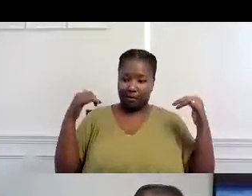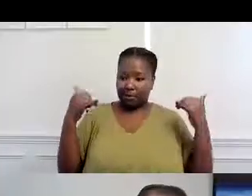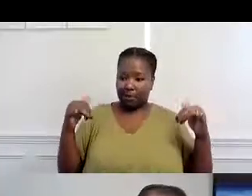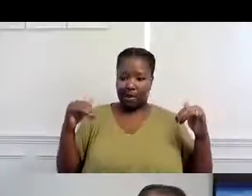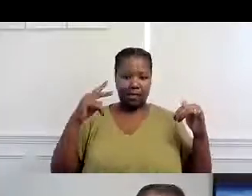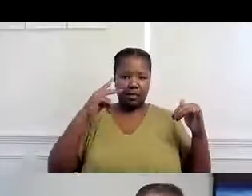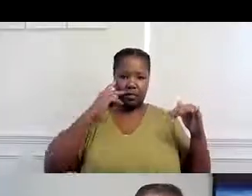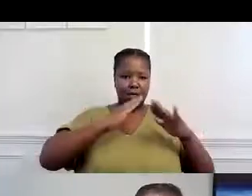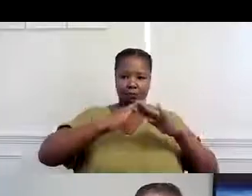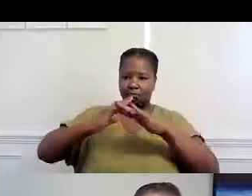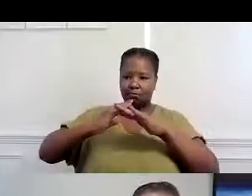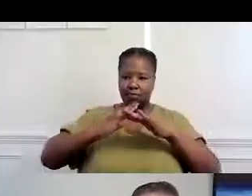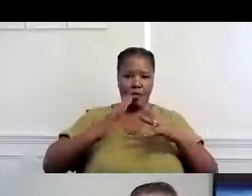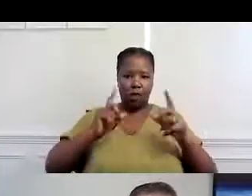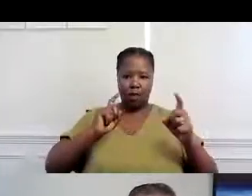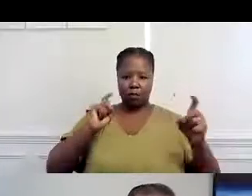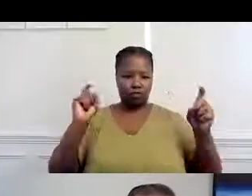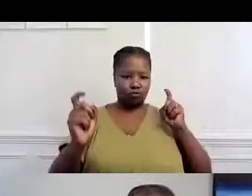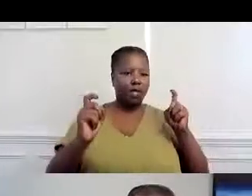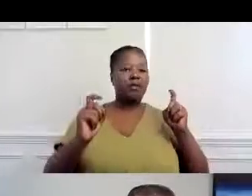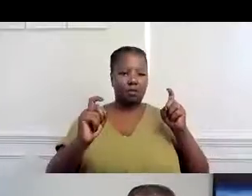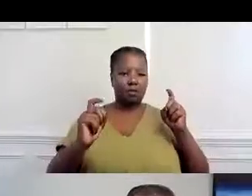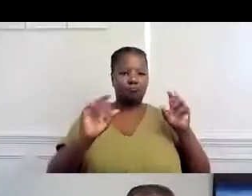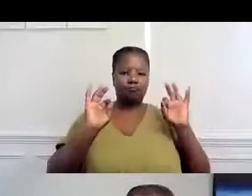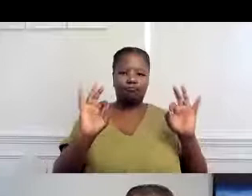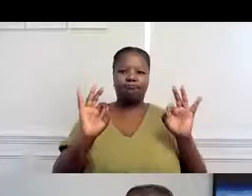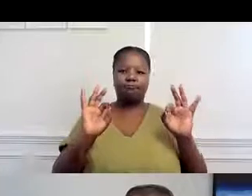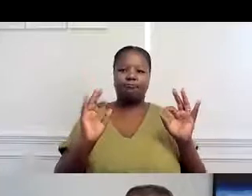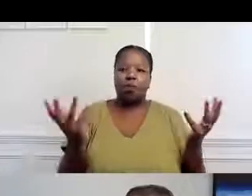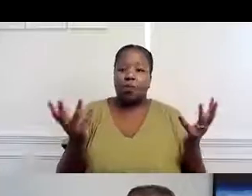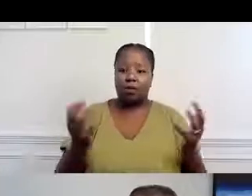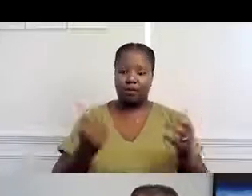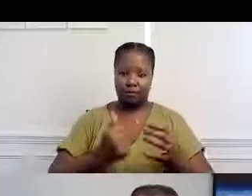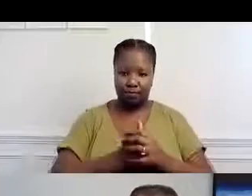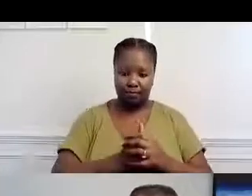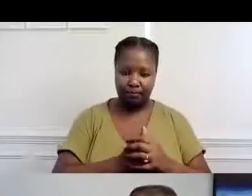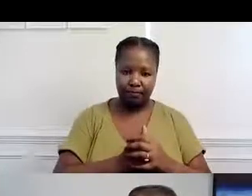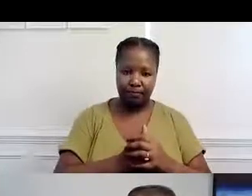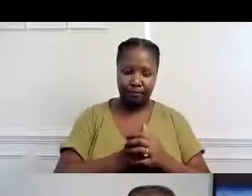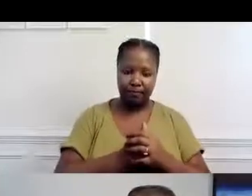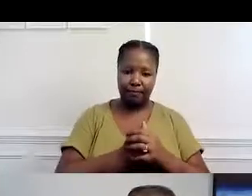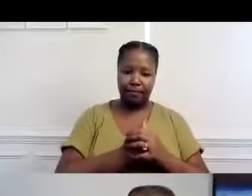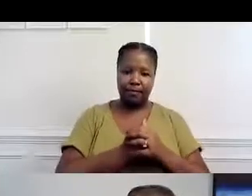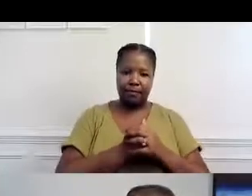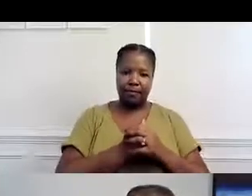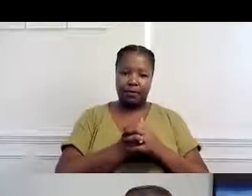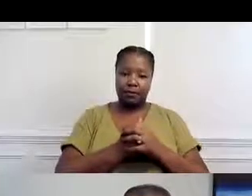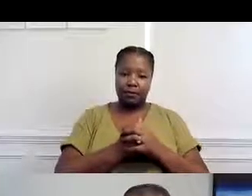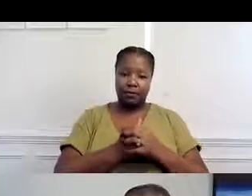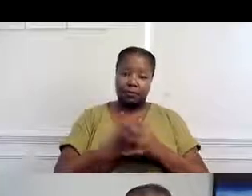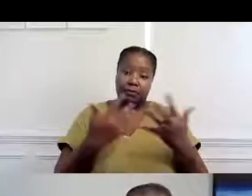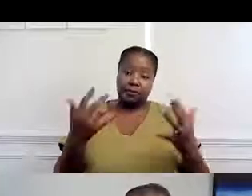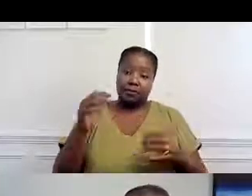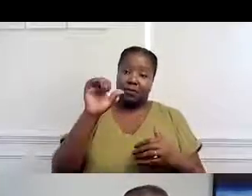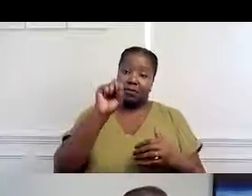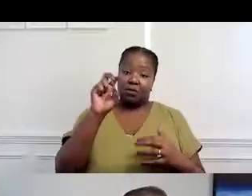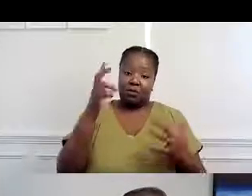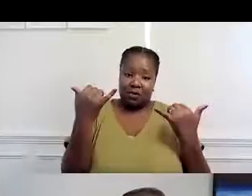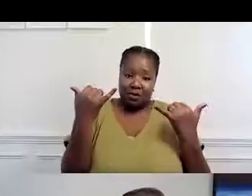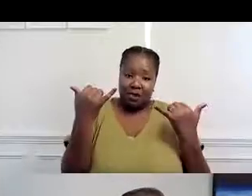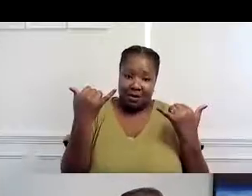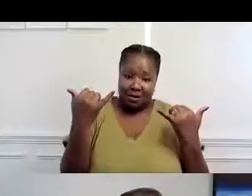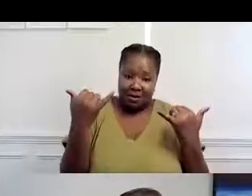en un partido de fútbol. ¿Verdad? A veces uno ve cómo va el asunto diferente de lo que uno quería instantáneamente. Tiene como que